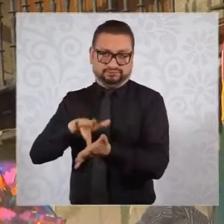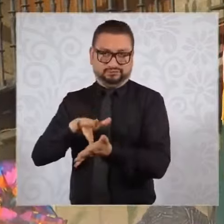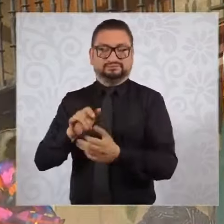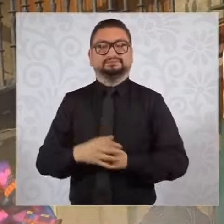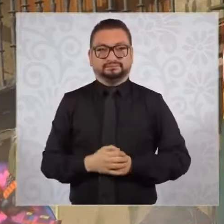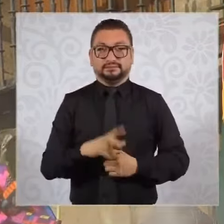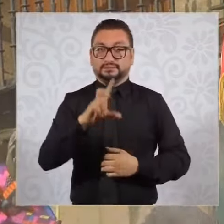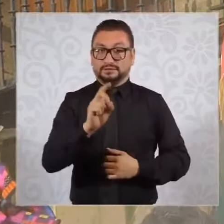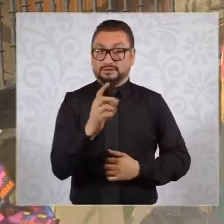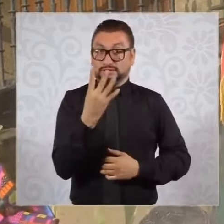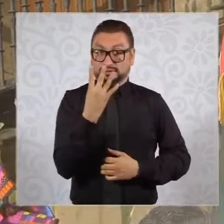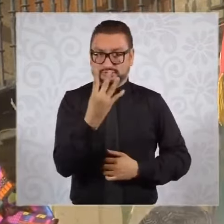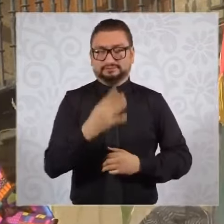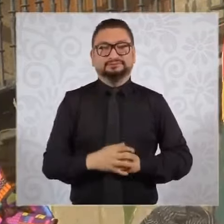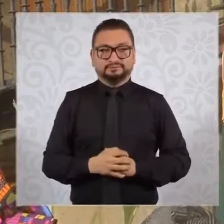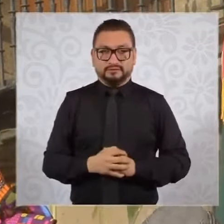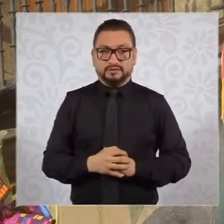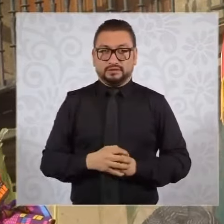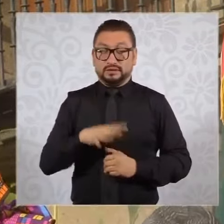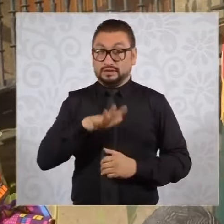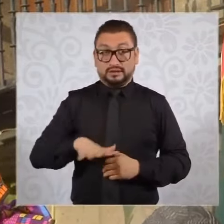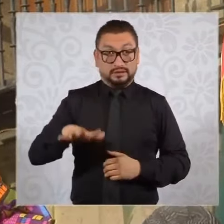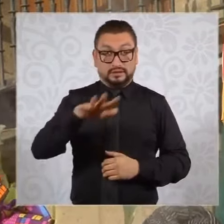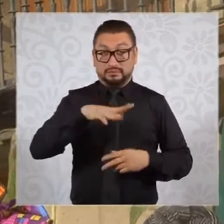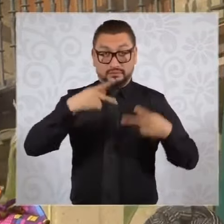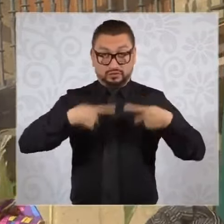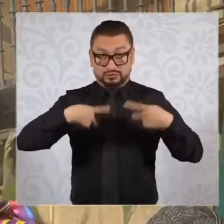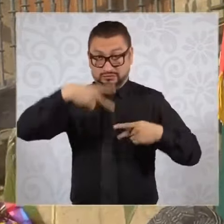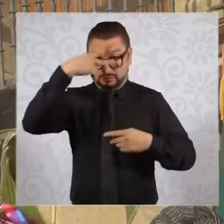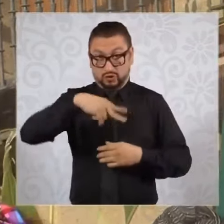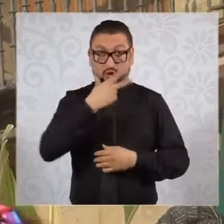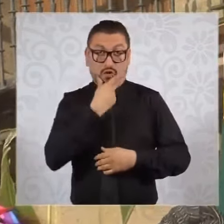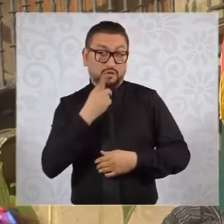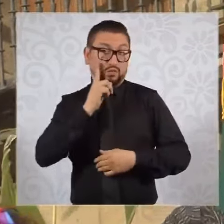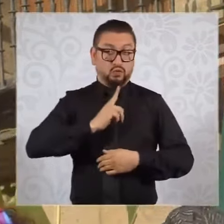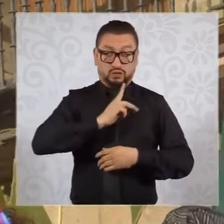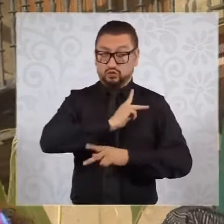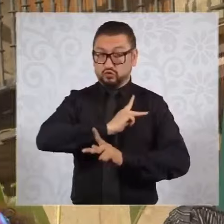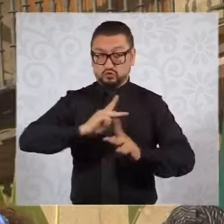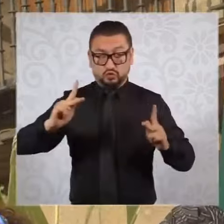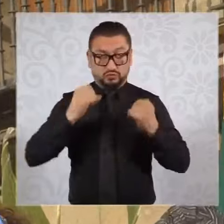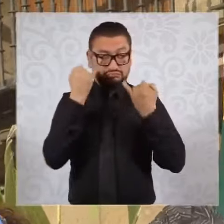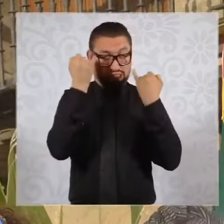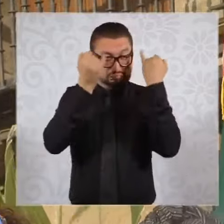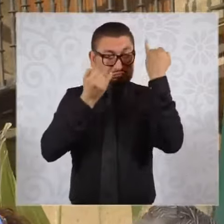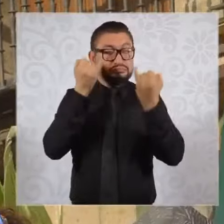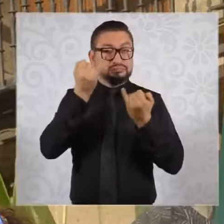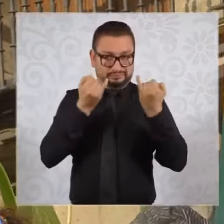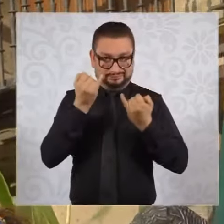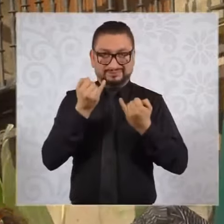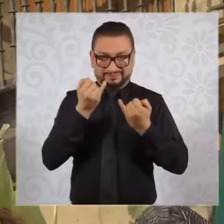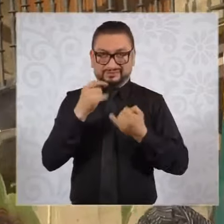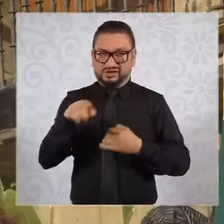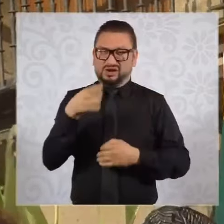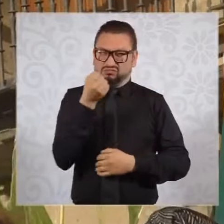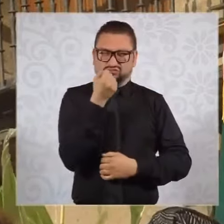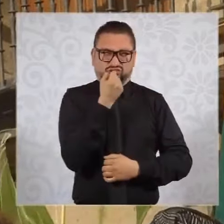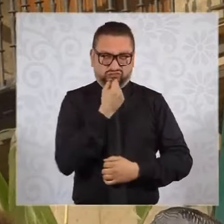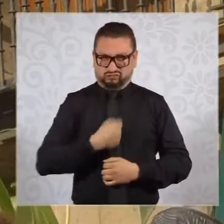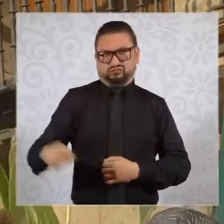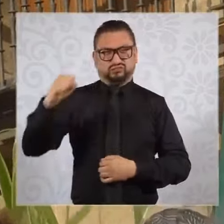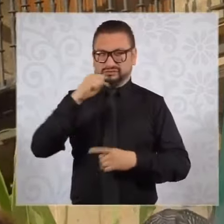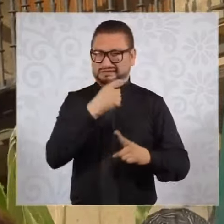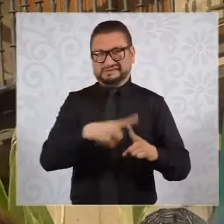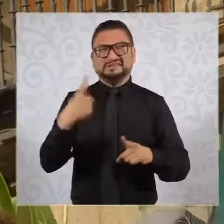cuatro. Las mexicanas y mexicanos tenemos creatividad, empeño y capacidad de sobra.